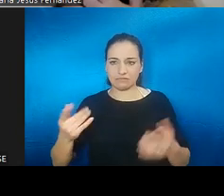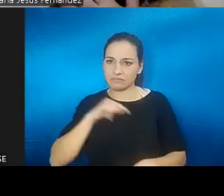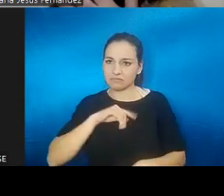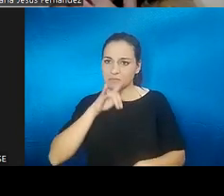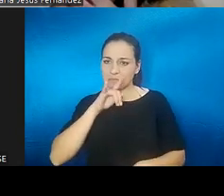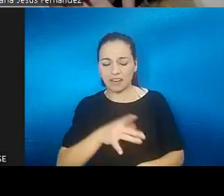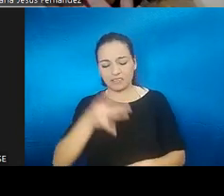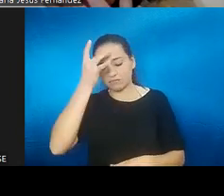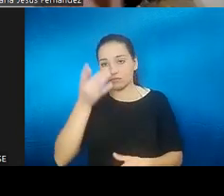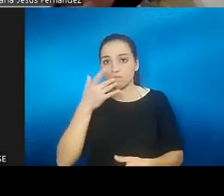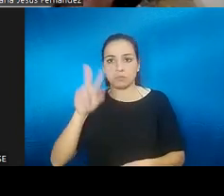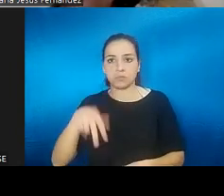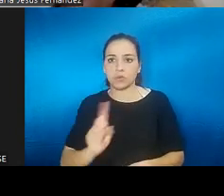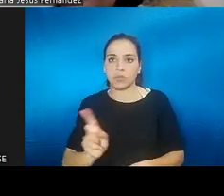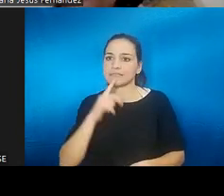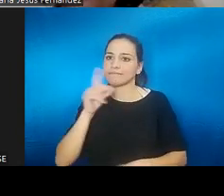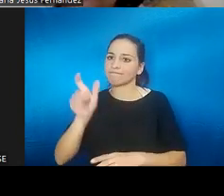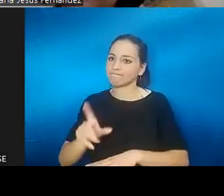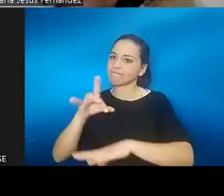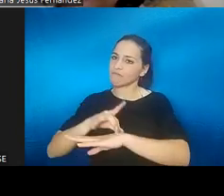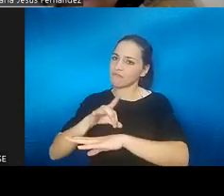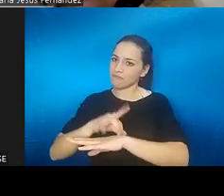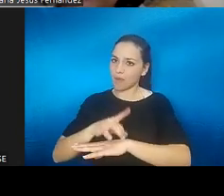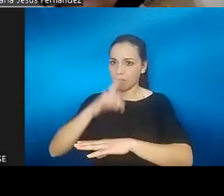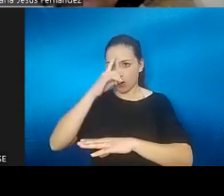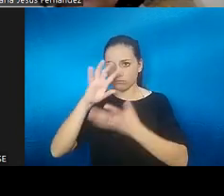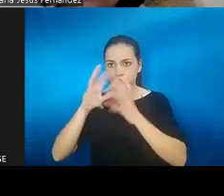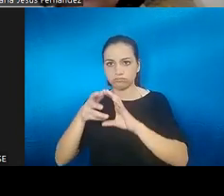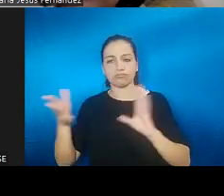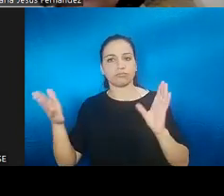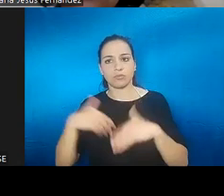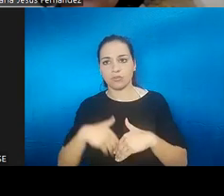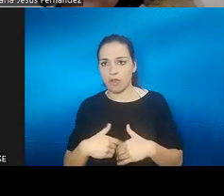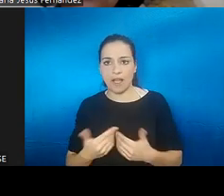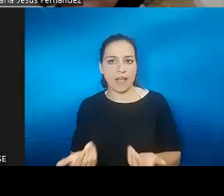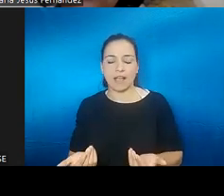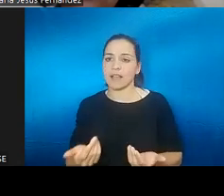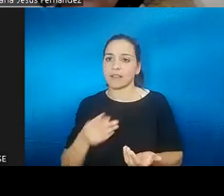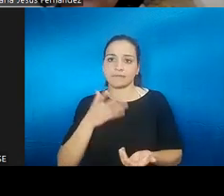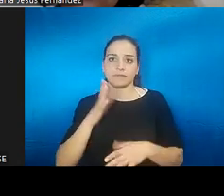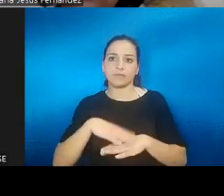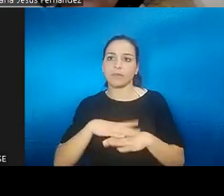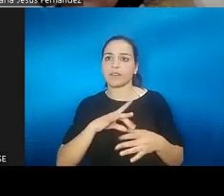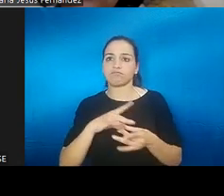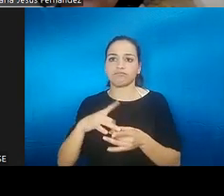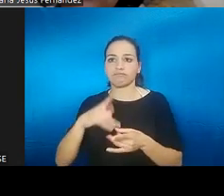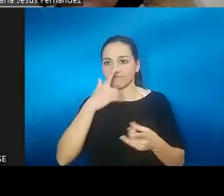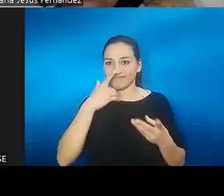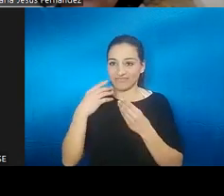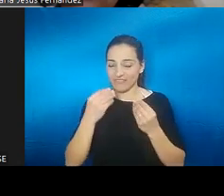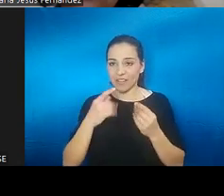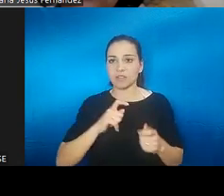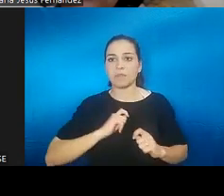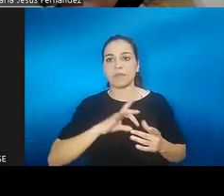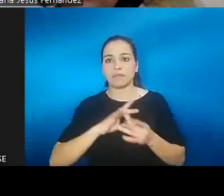está enfermo ni tiene un trastorno de salud mental por estar fastidiado por esta discapacidad.